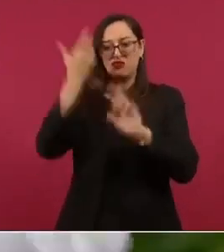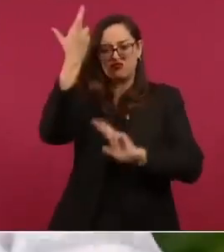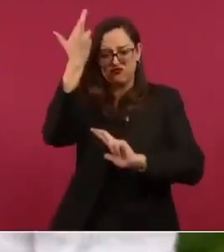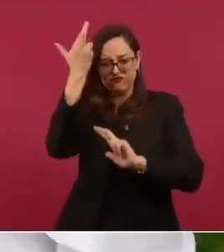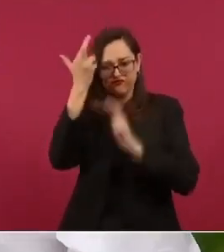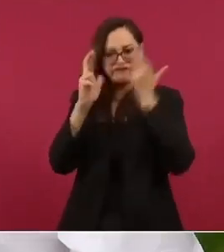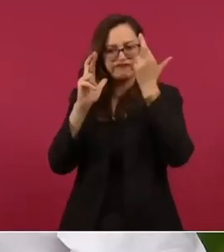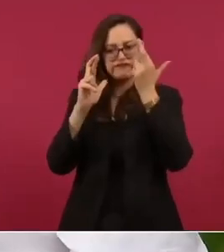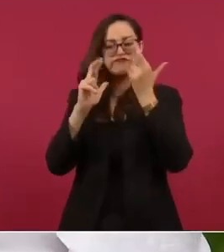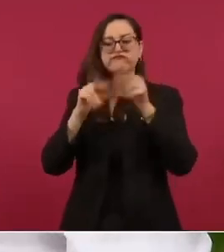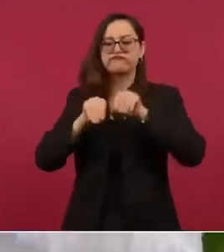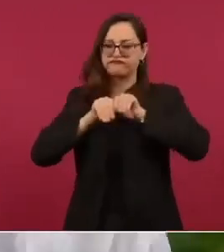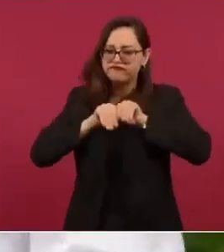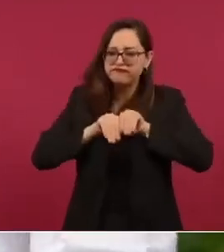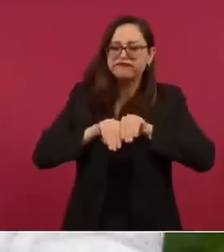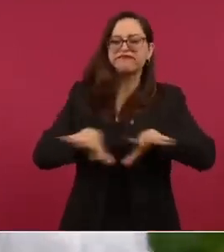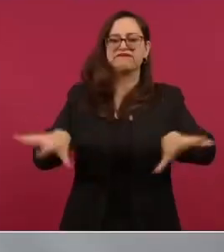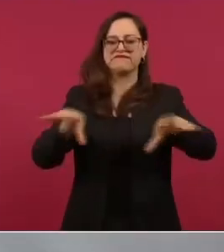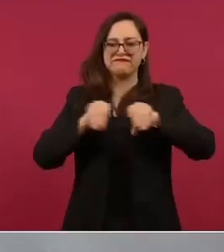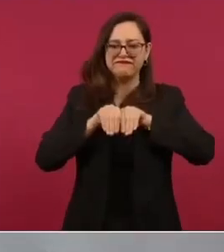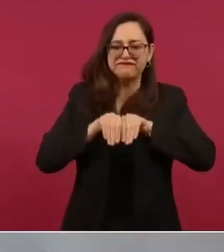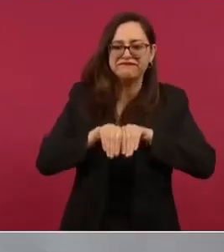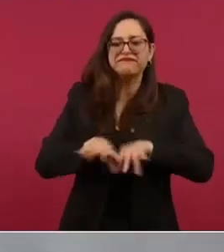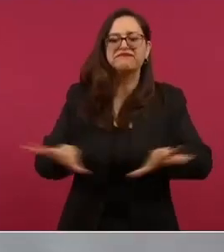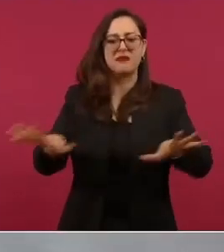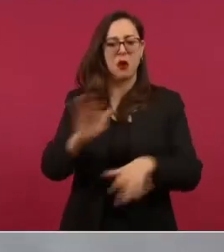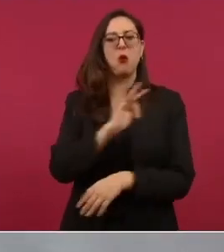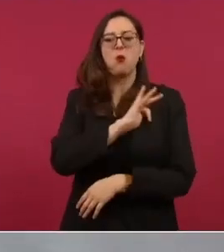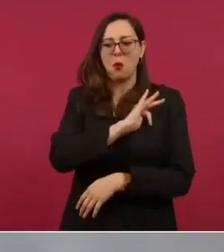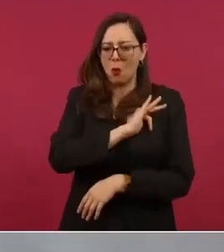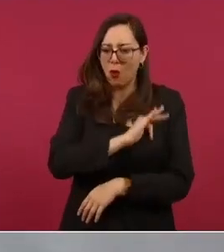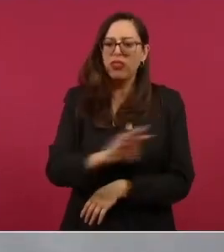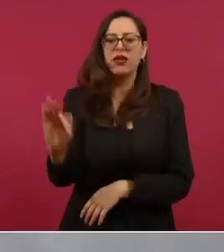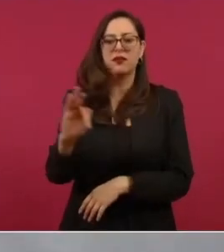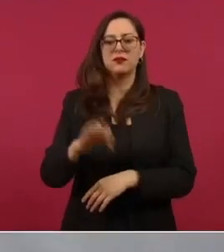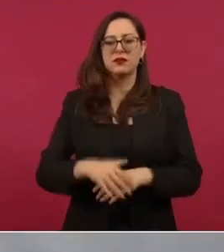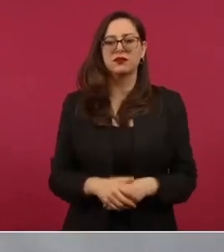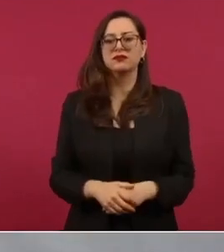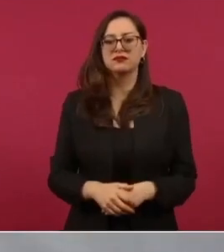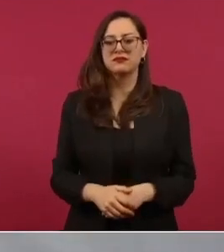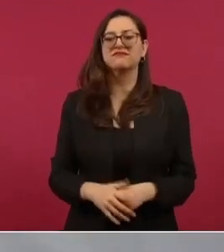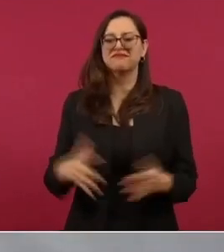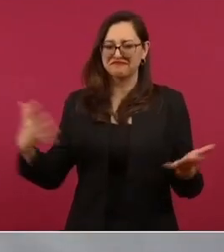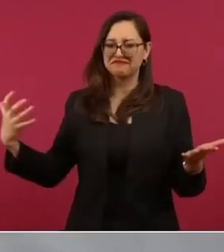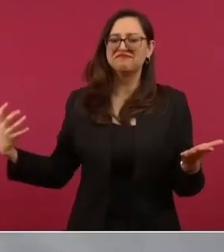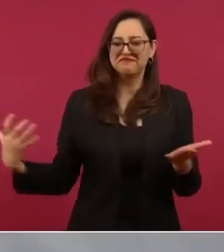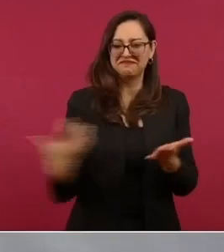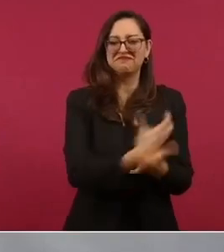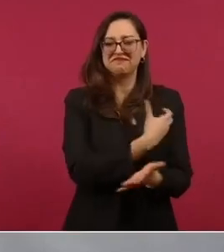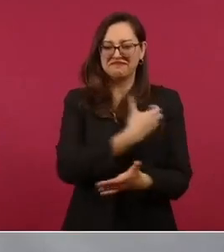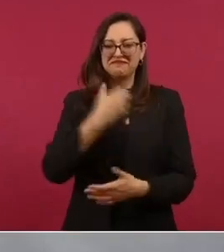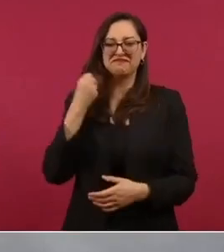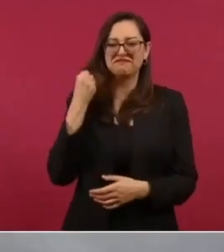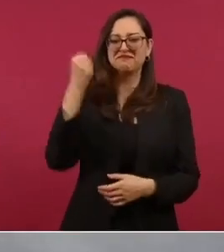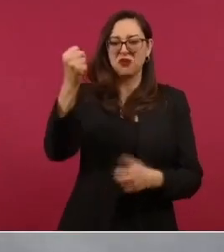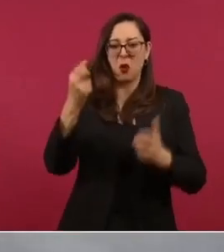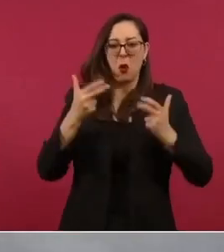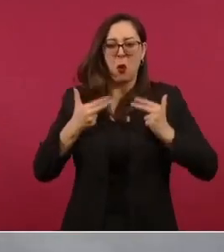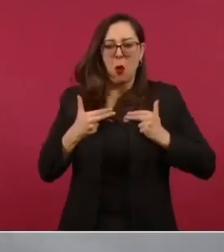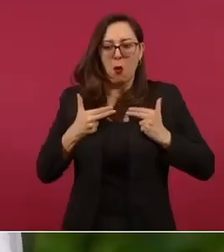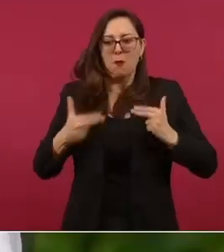hagamos realidad y gloria el humanismo